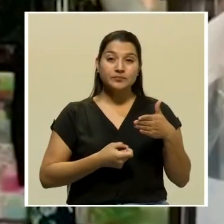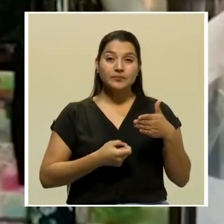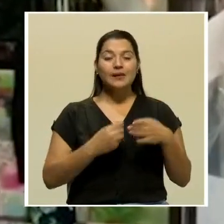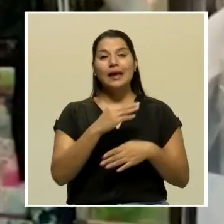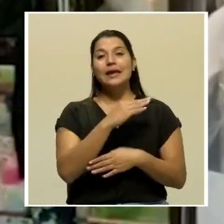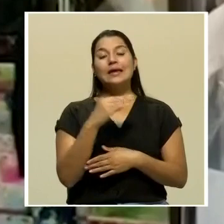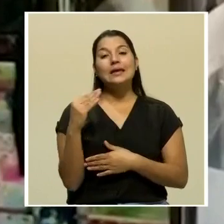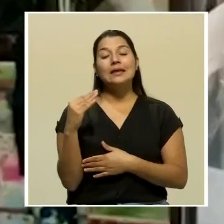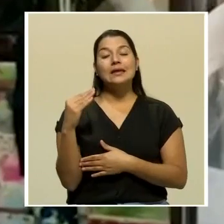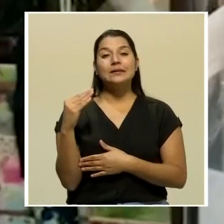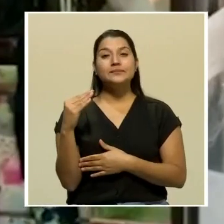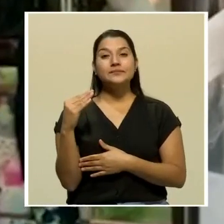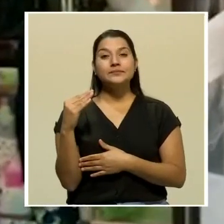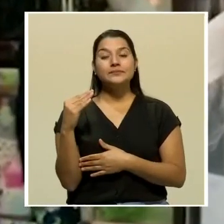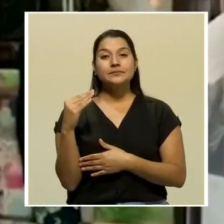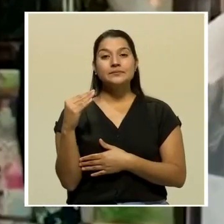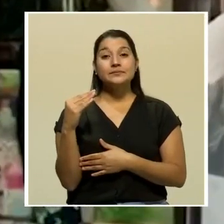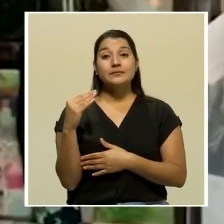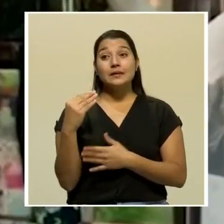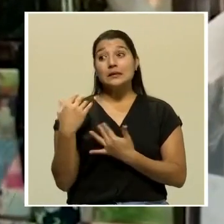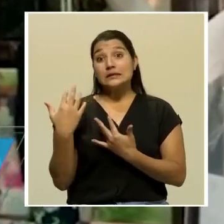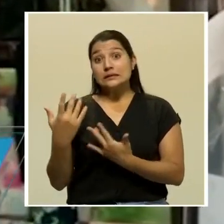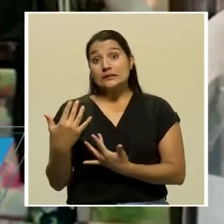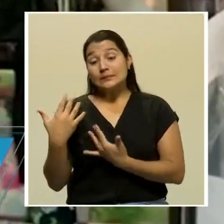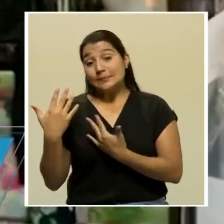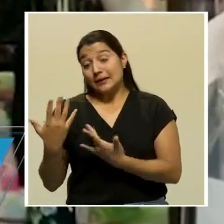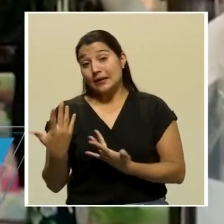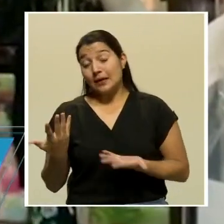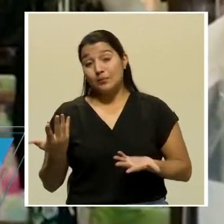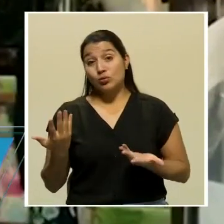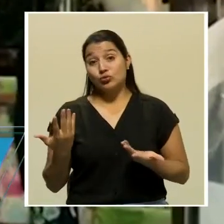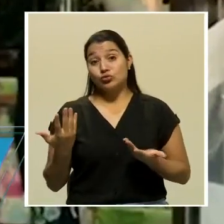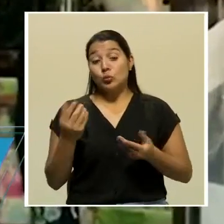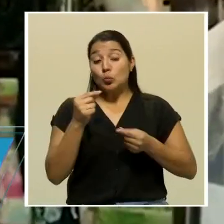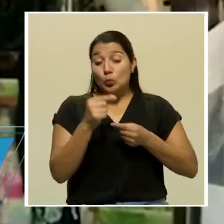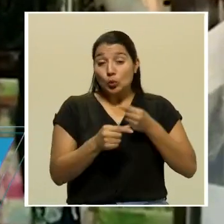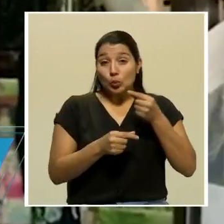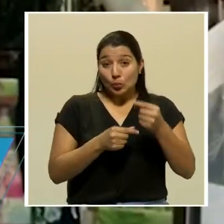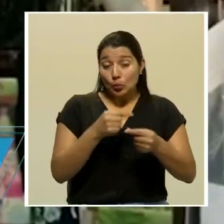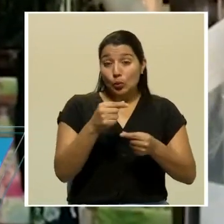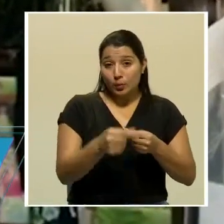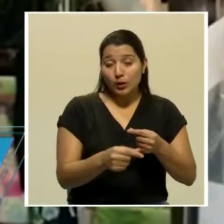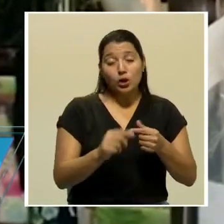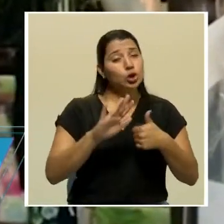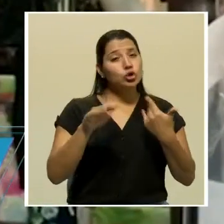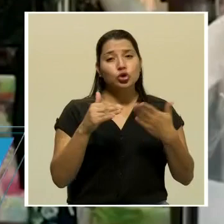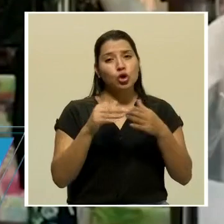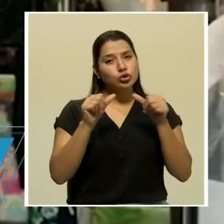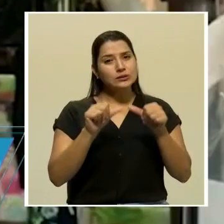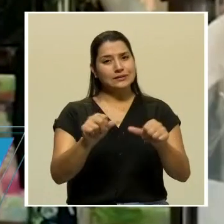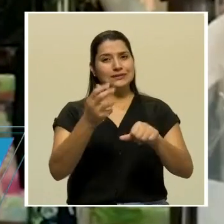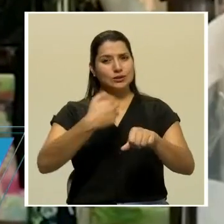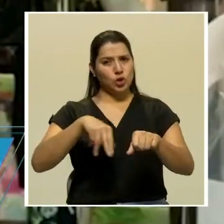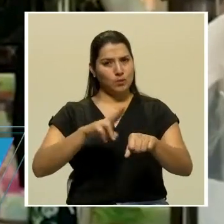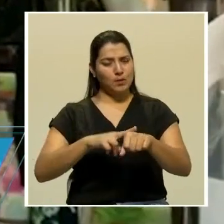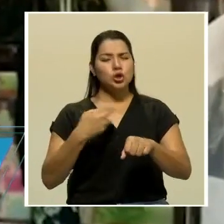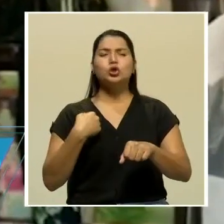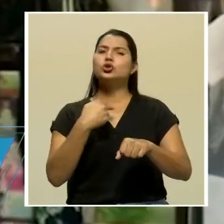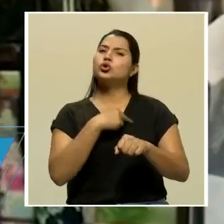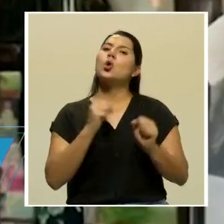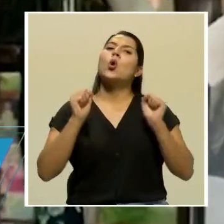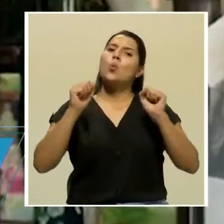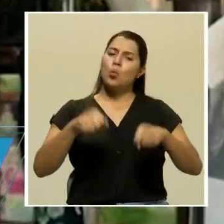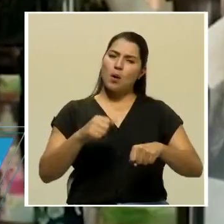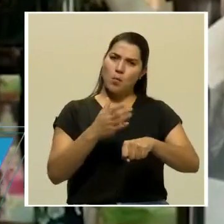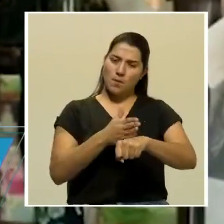y la expectativa es de que todo poco a poco vaya a ser normal, que podamos recuperarnos